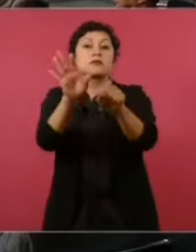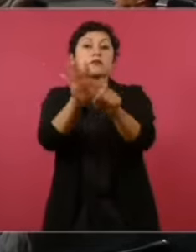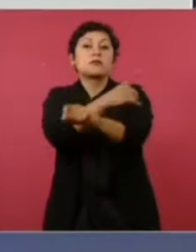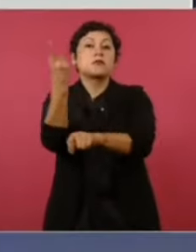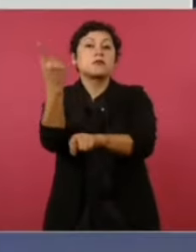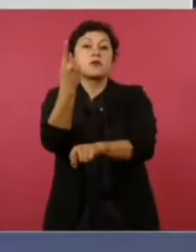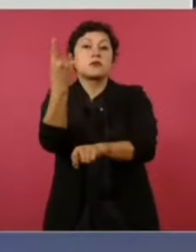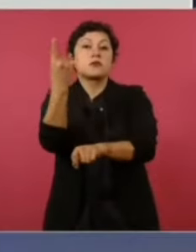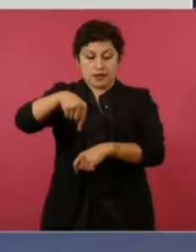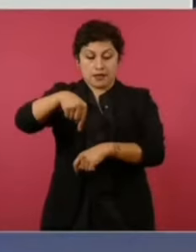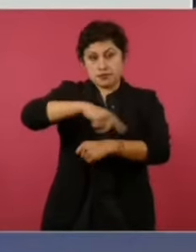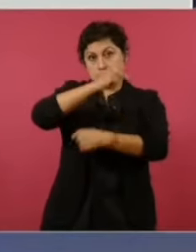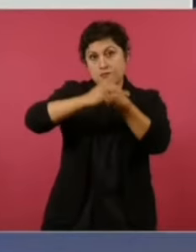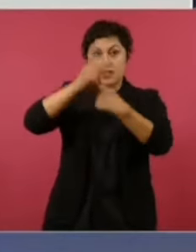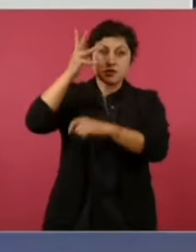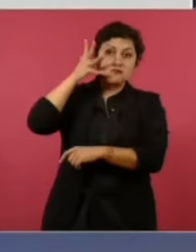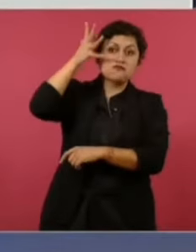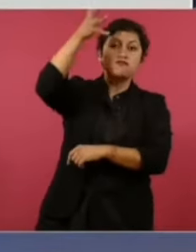de nuestra nación.